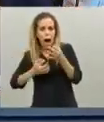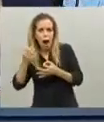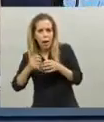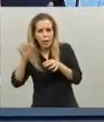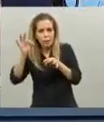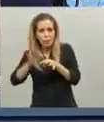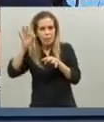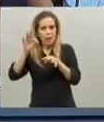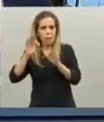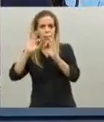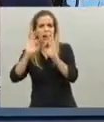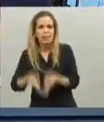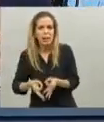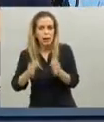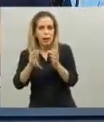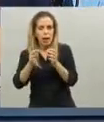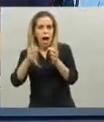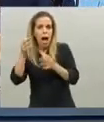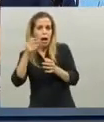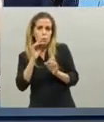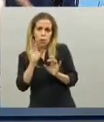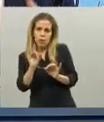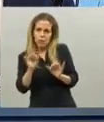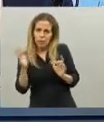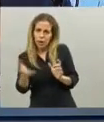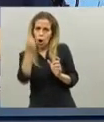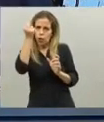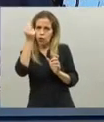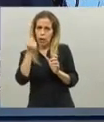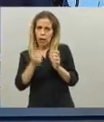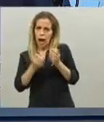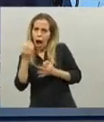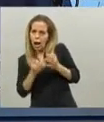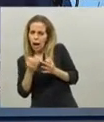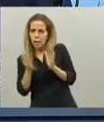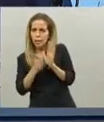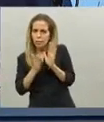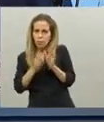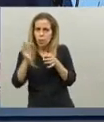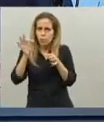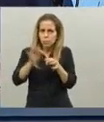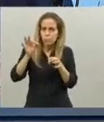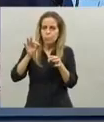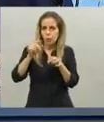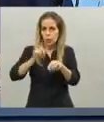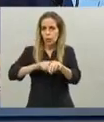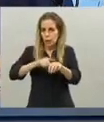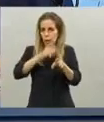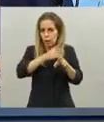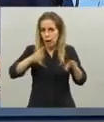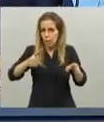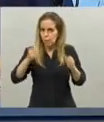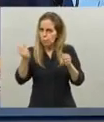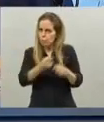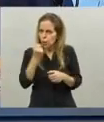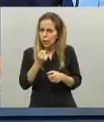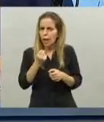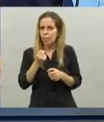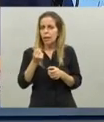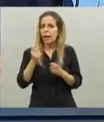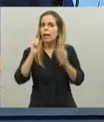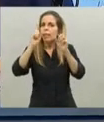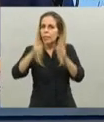medios ni los kits es muy difícil conseguirlo se ha hecho porque ganamos este tiempo providencial conseguir los insumos